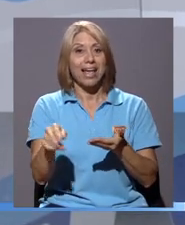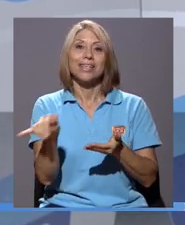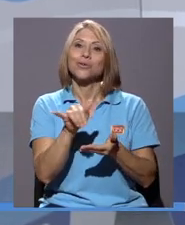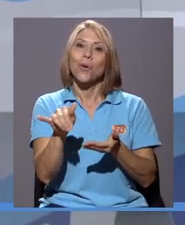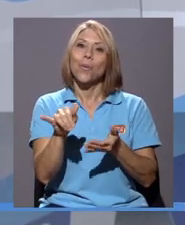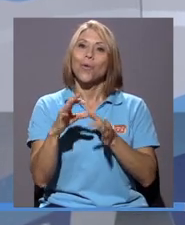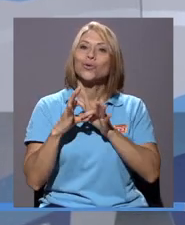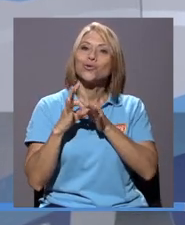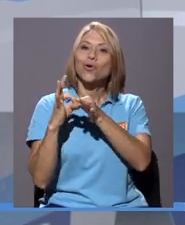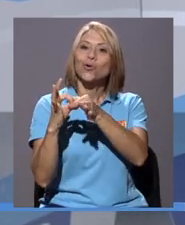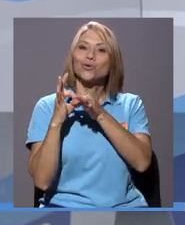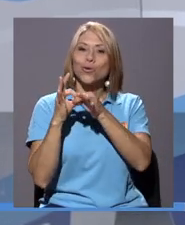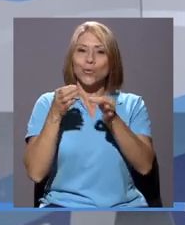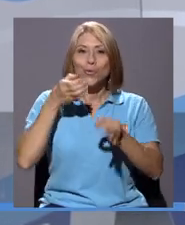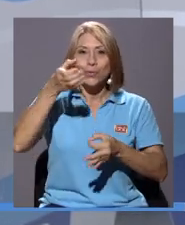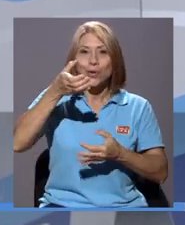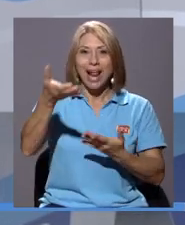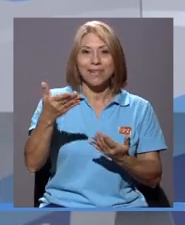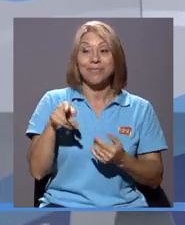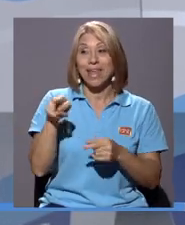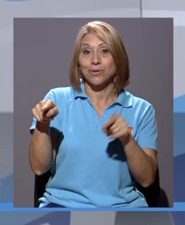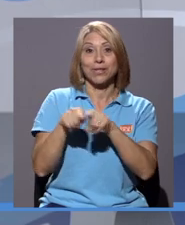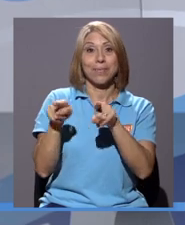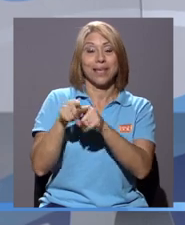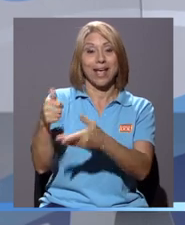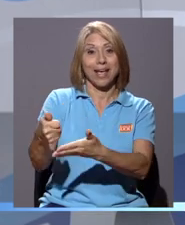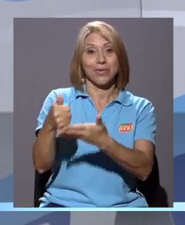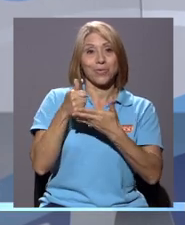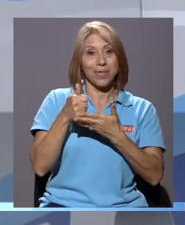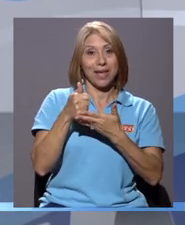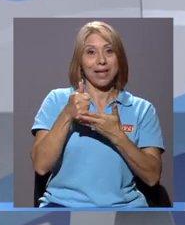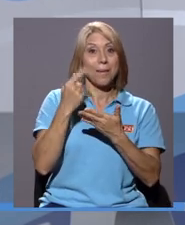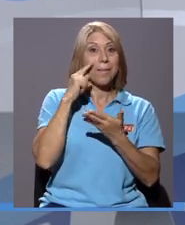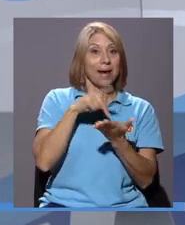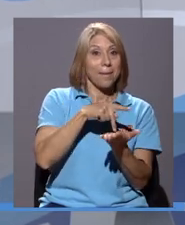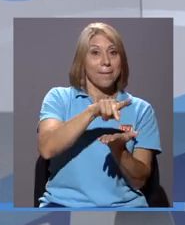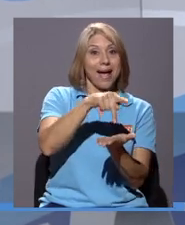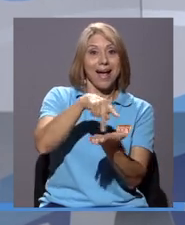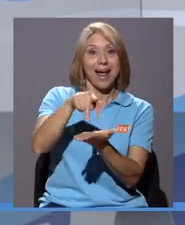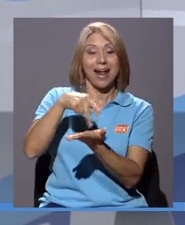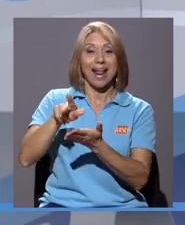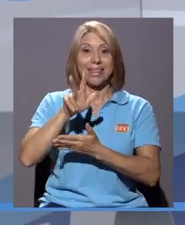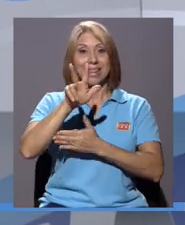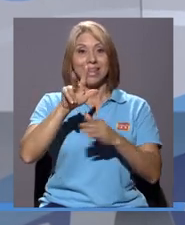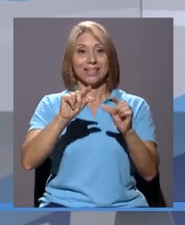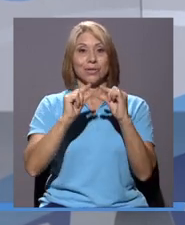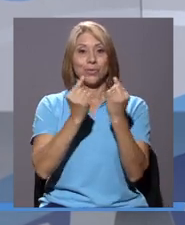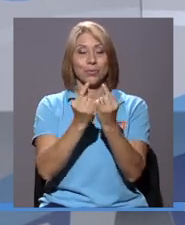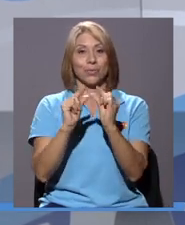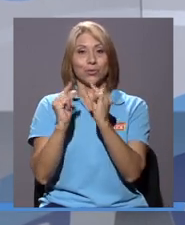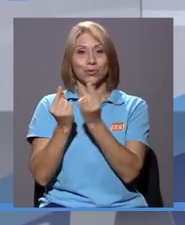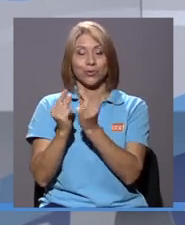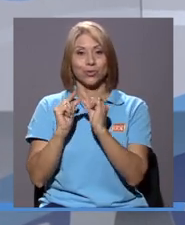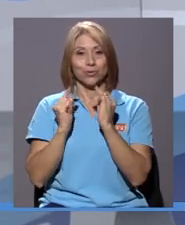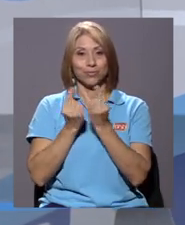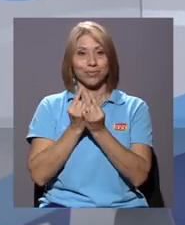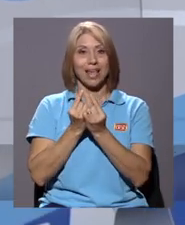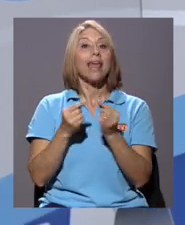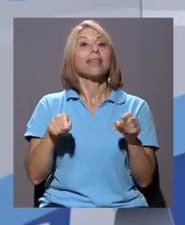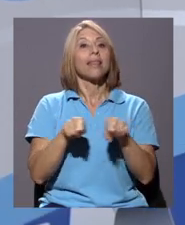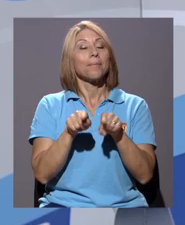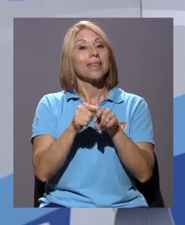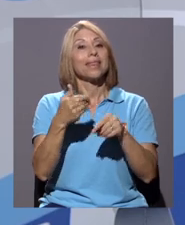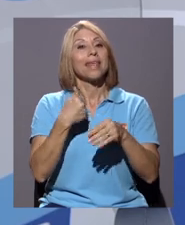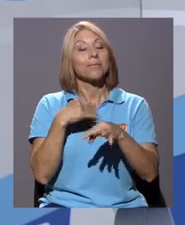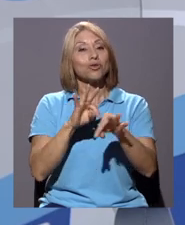socio cultural en esto. Ellos además nos ayudan a pagar a tres de los grupos. Y tenemos talleres